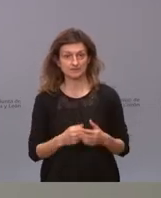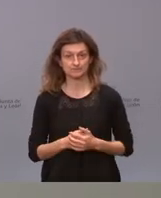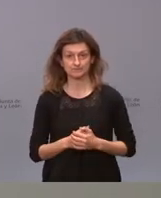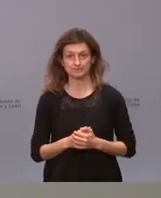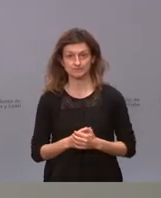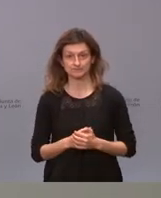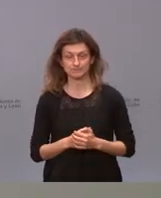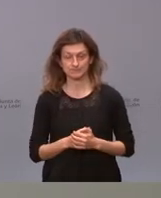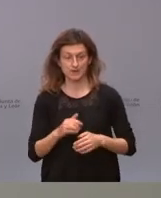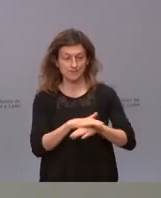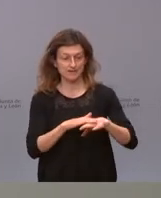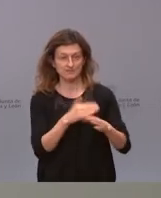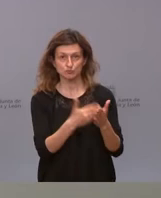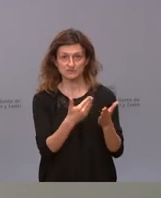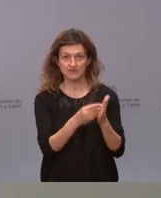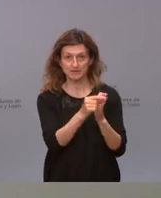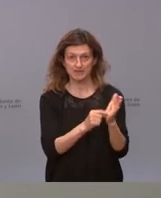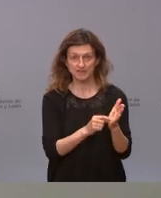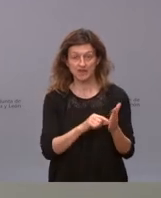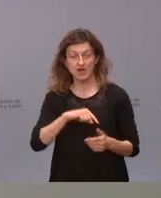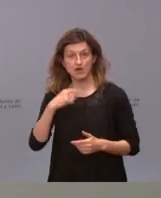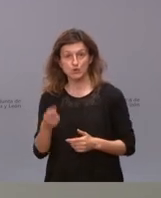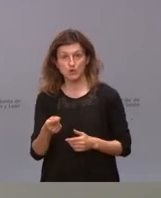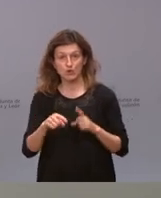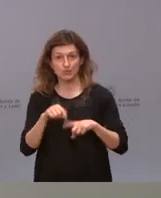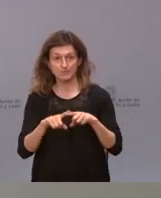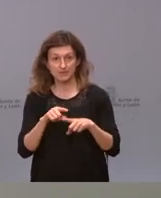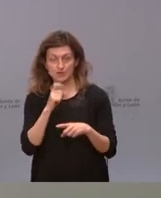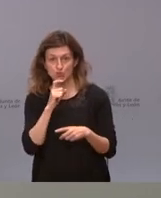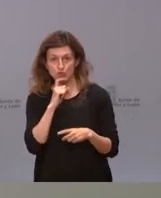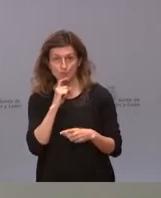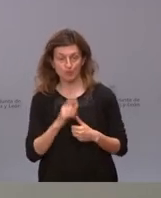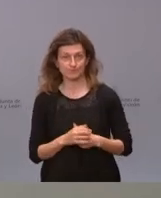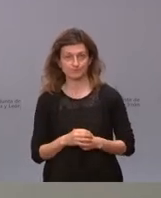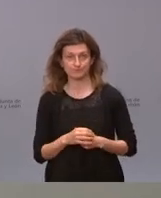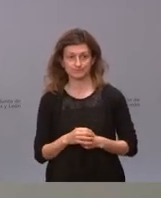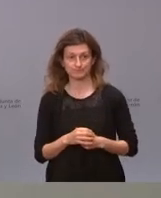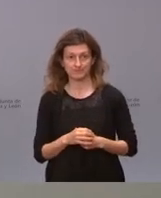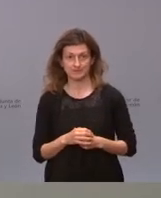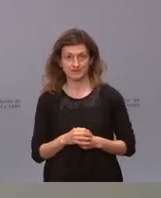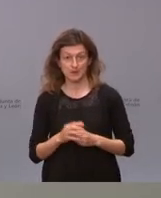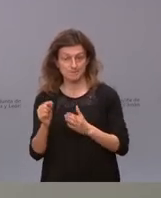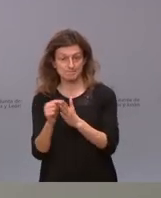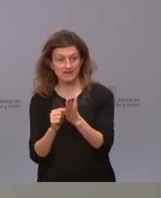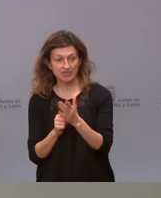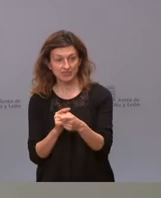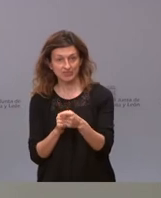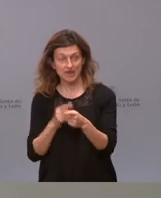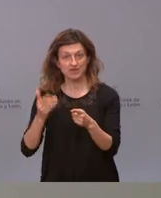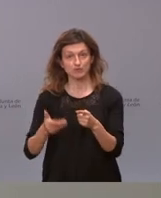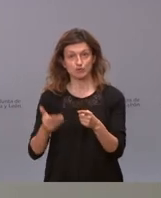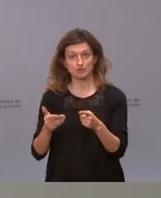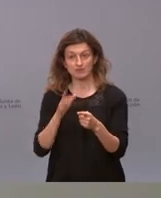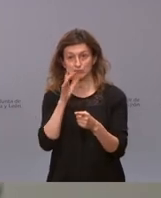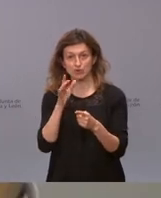que justifica la medida y luego bueno pues la dimensión de la medida en tanto en cuanto la base de la medida sea importante porque